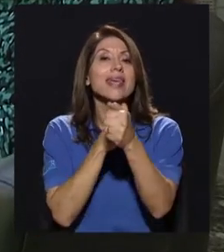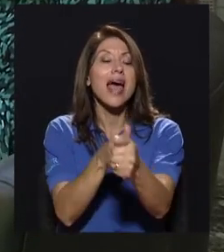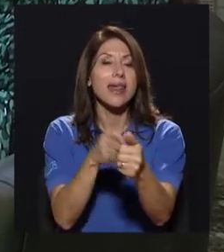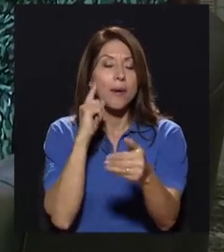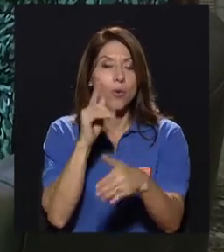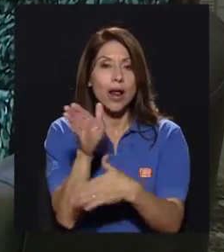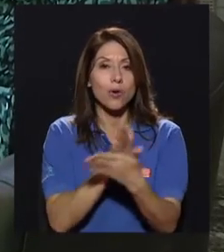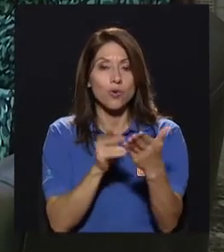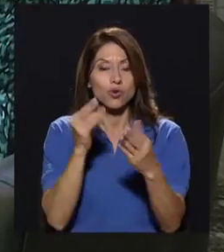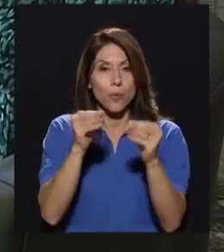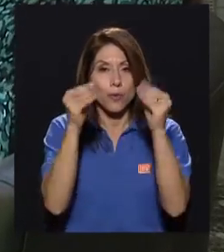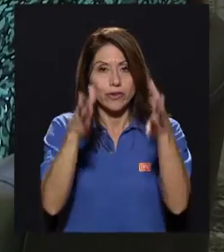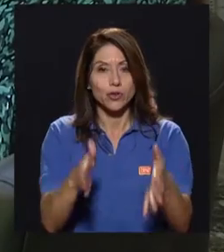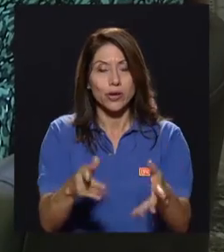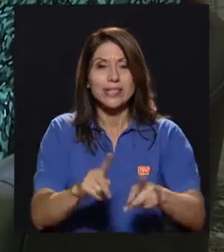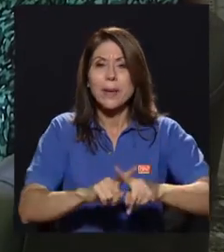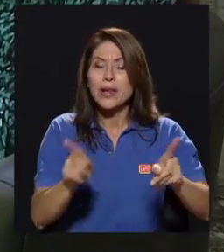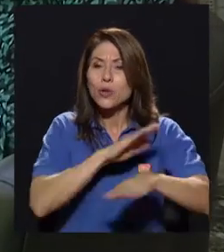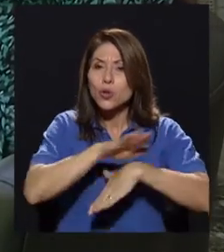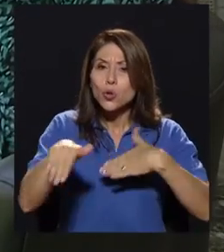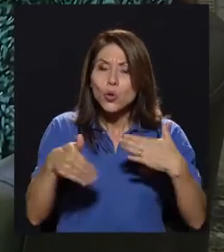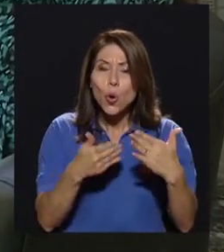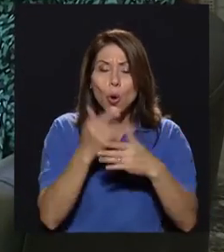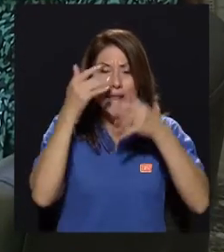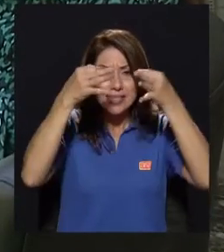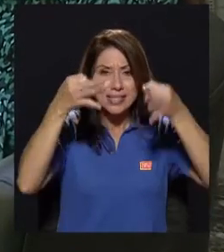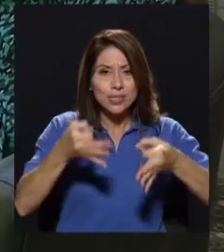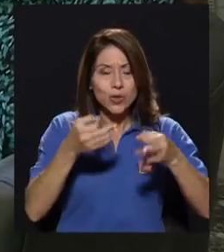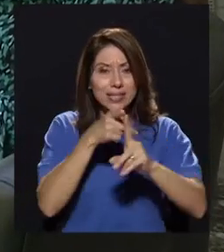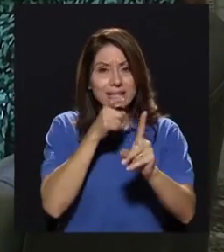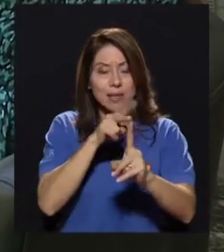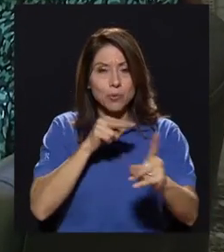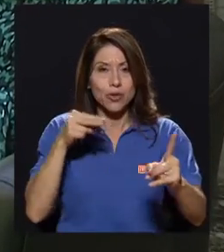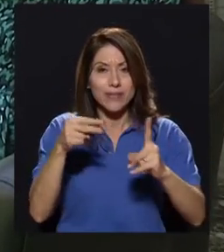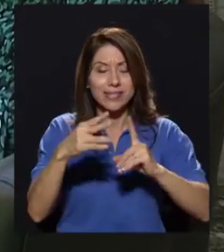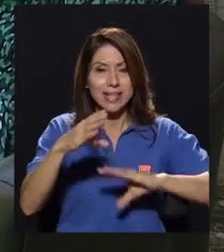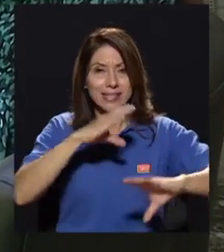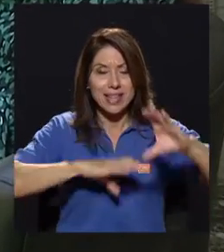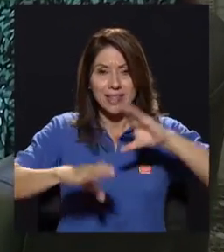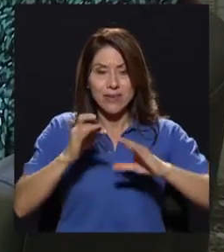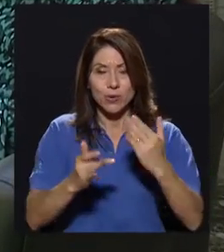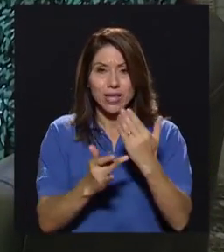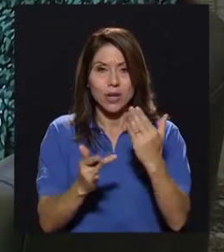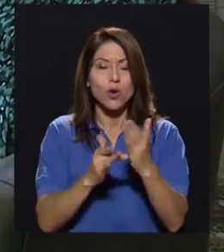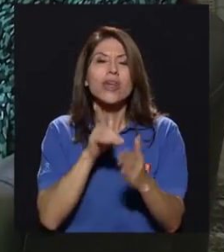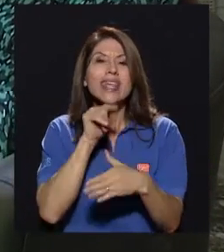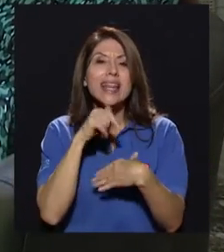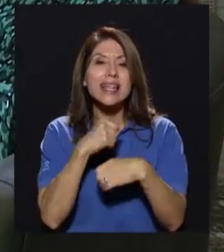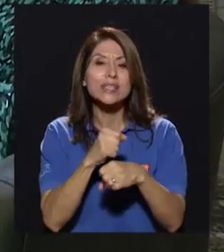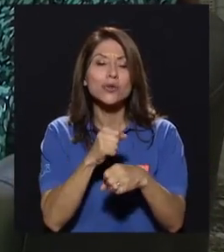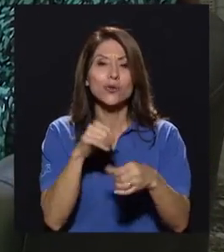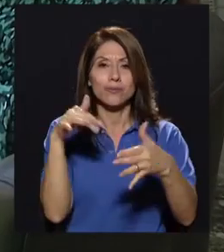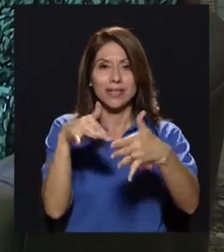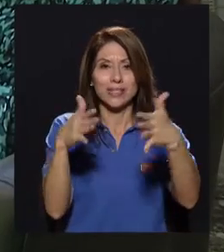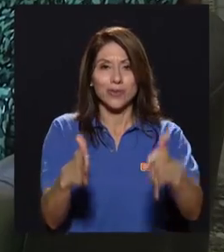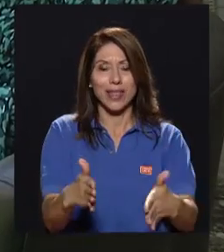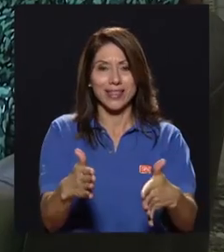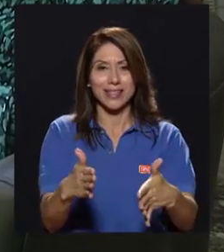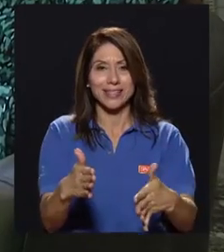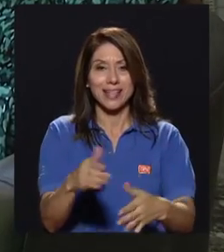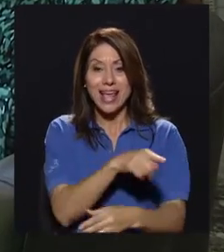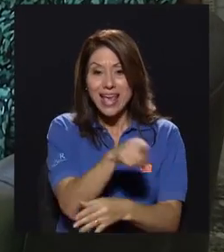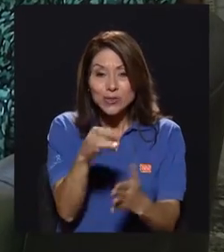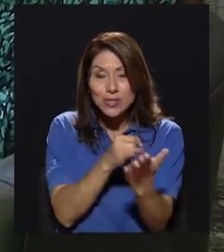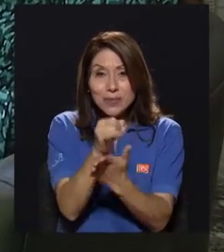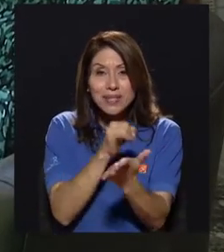profesores, pero todas las decisiones desde el punto de vista científico y tecnológico fueron realizadas por los estudiantes. Esa investigación que están haciendo